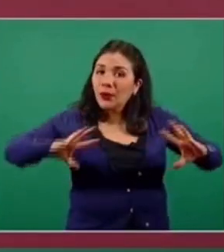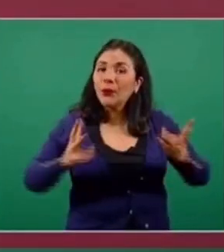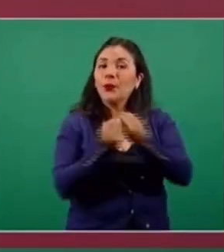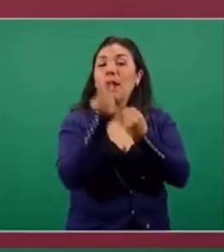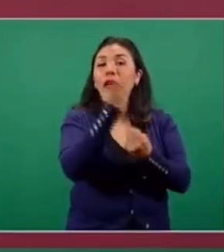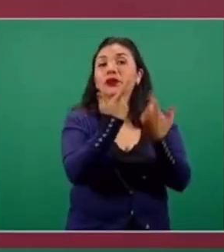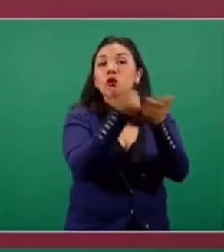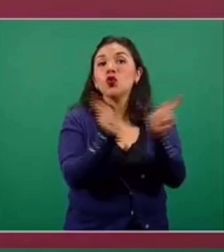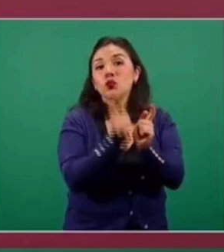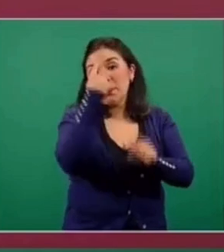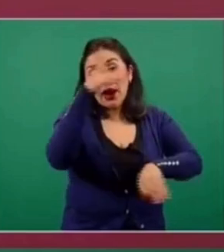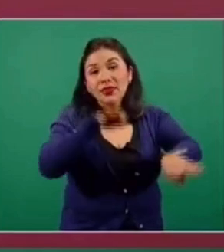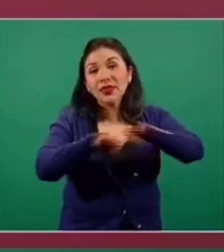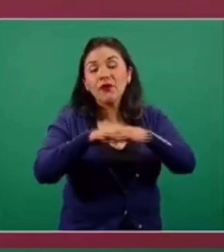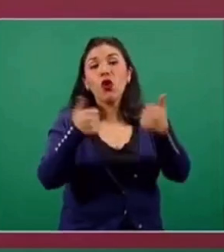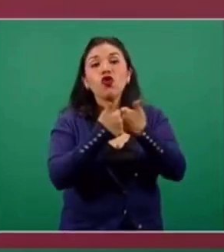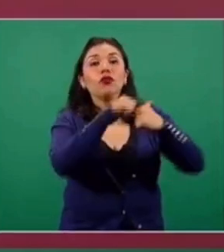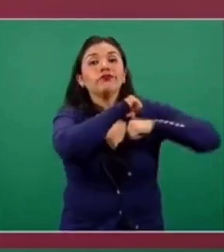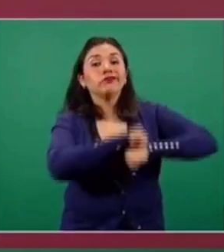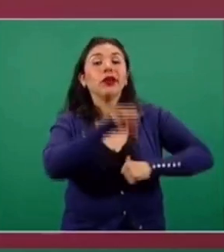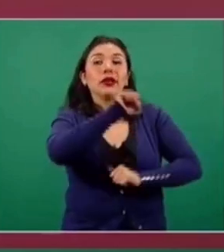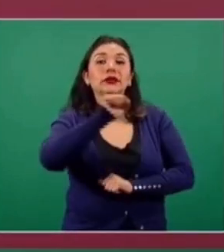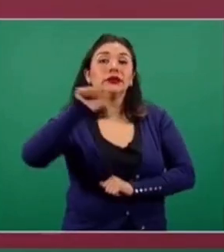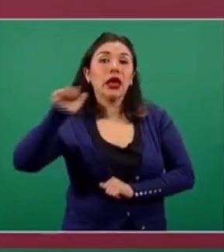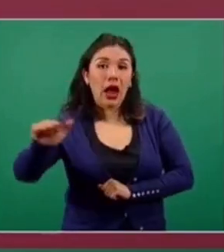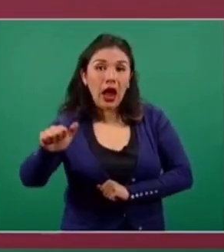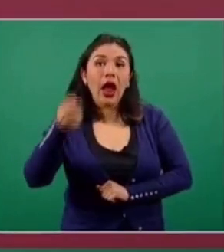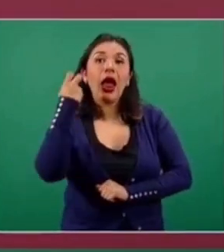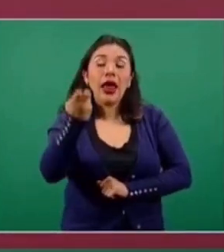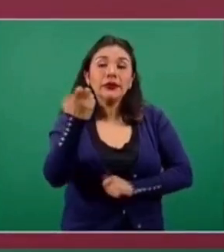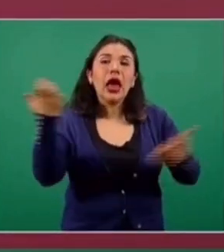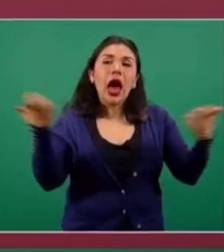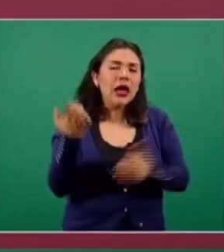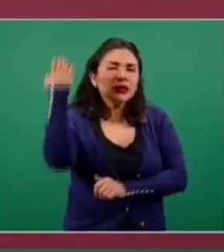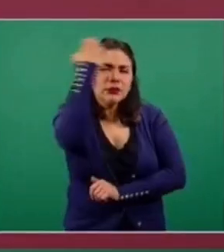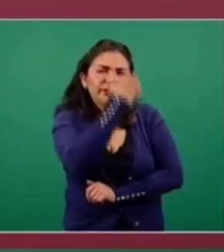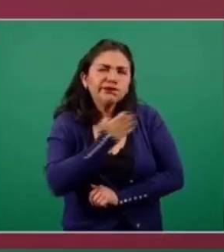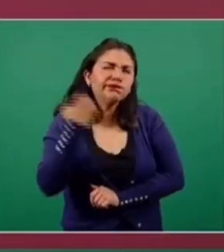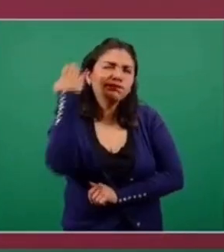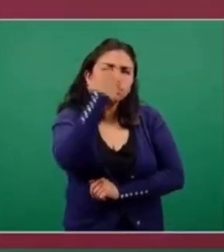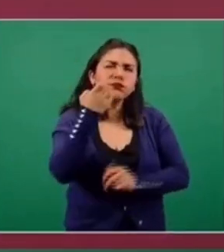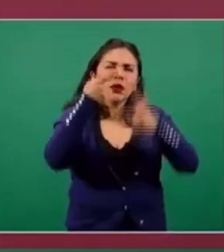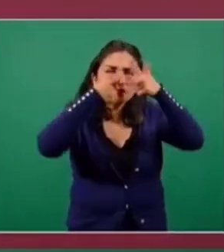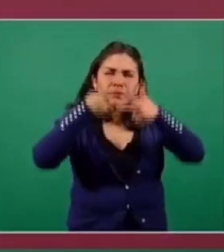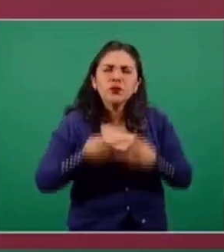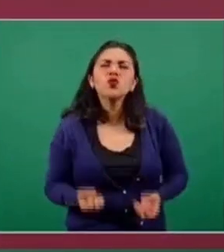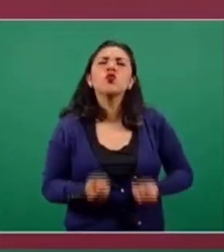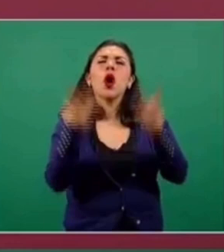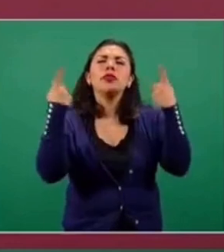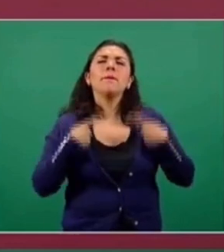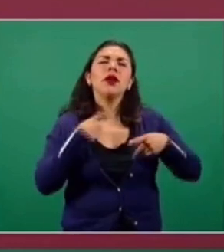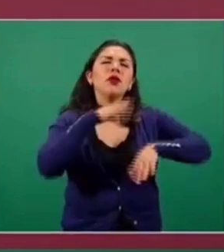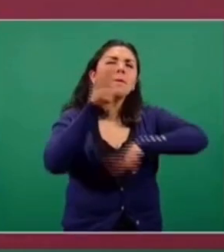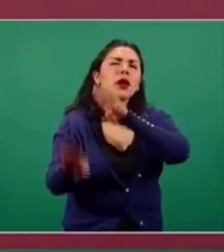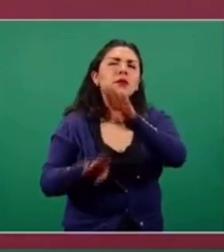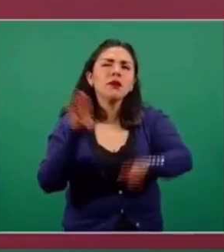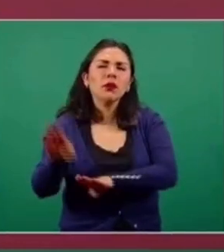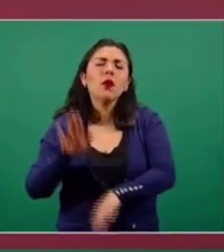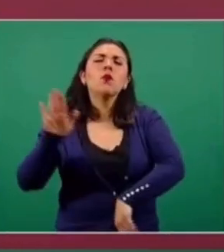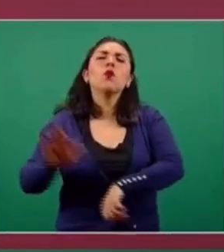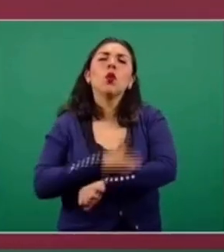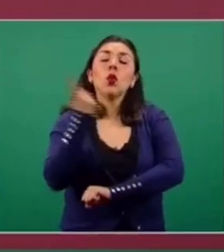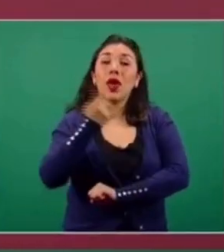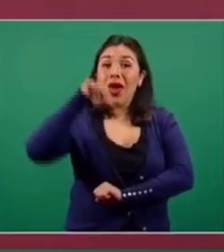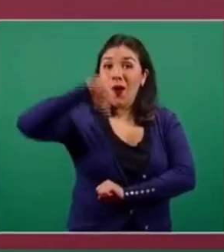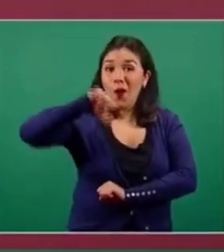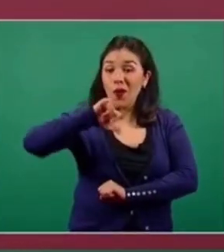este grupo de trabajo coordinado por la Secretaría de Salud, que ha estado analizando la estadística de exceso de mortalidad. Hoy